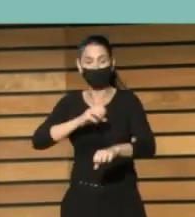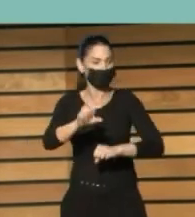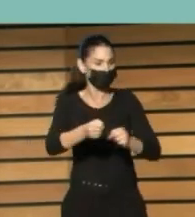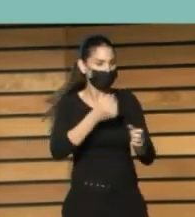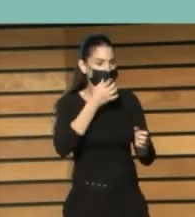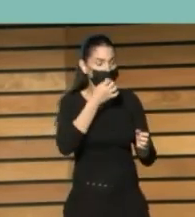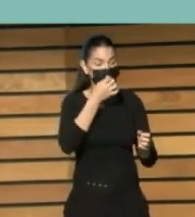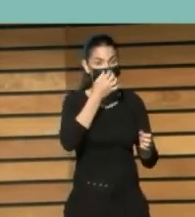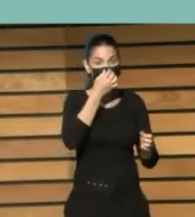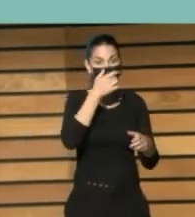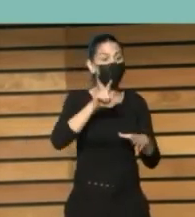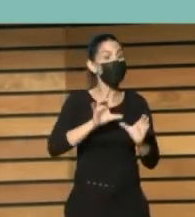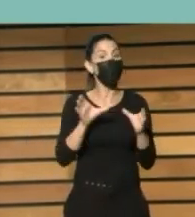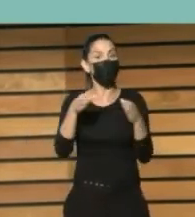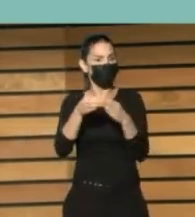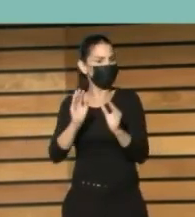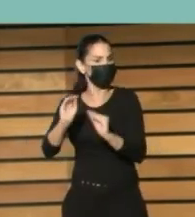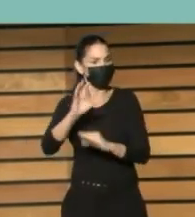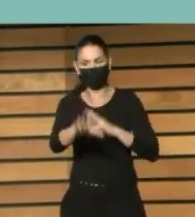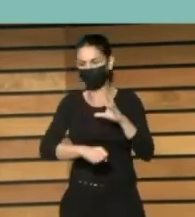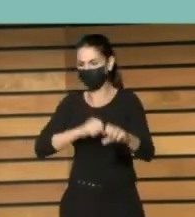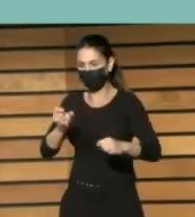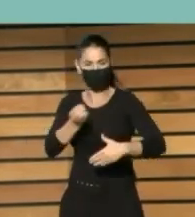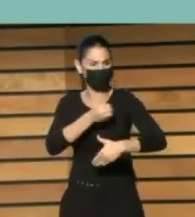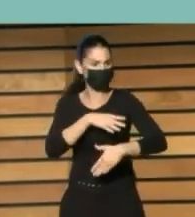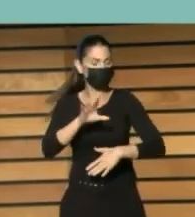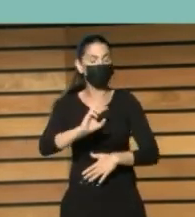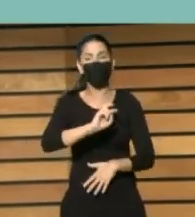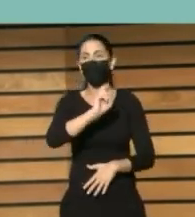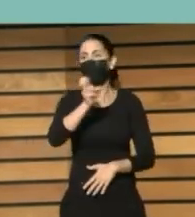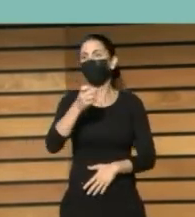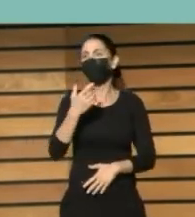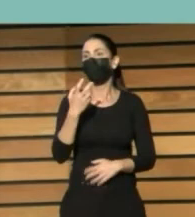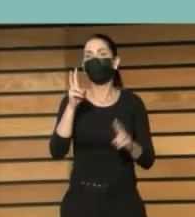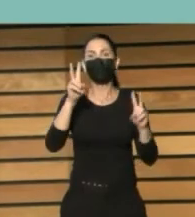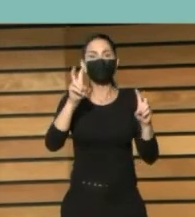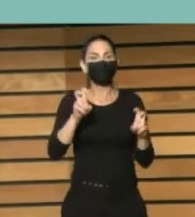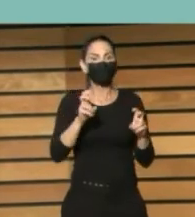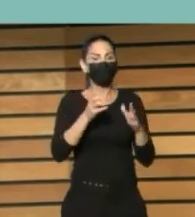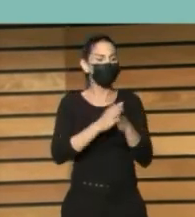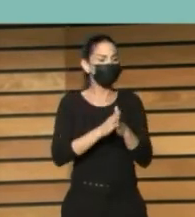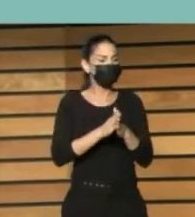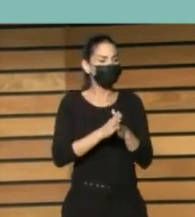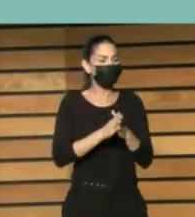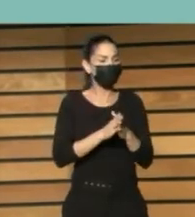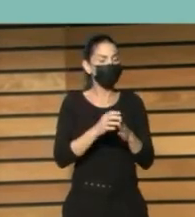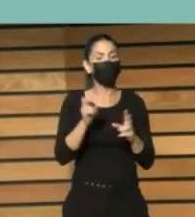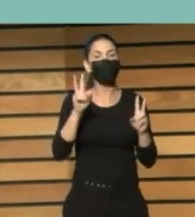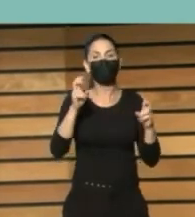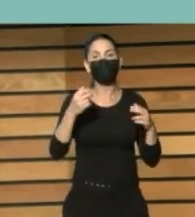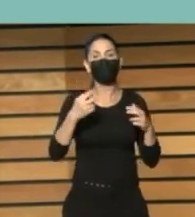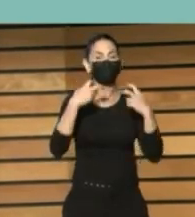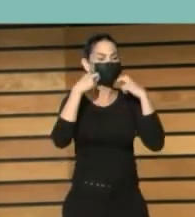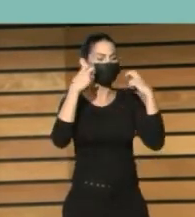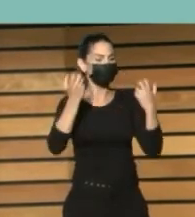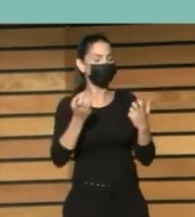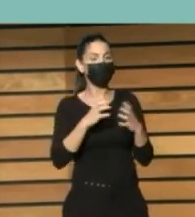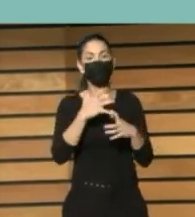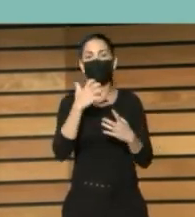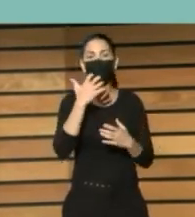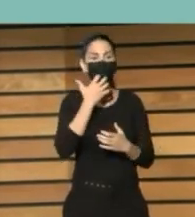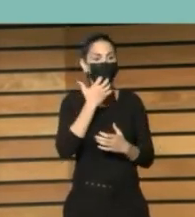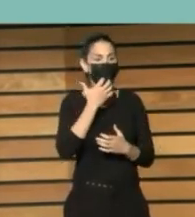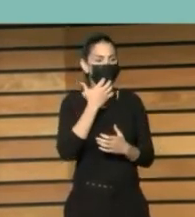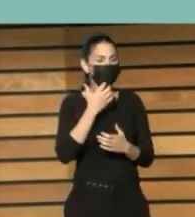residuos en su comunidad, o algunas que hemos hecho de ciudades saludables, donde, por ejemplo, un colegio aprendió con Arduino